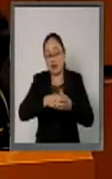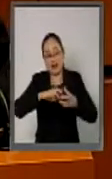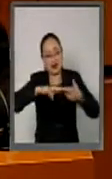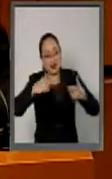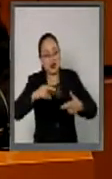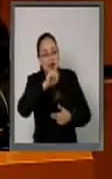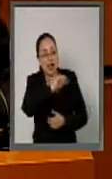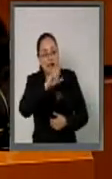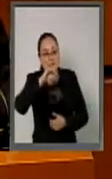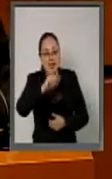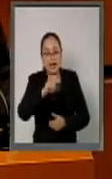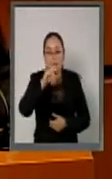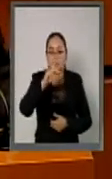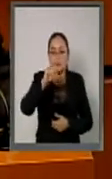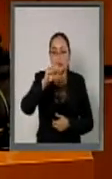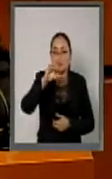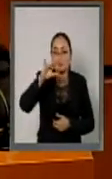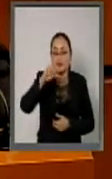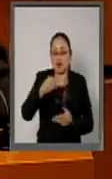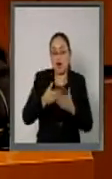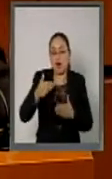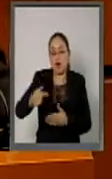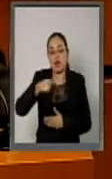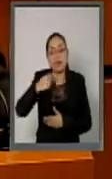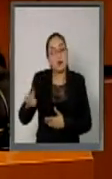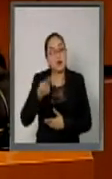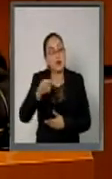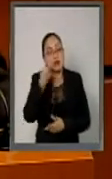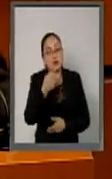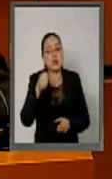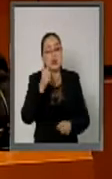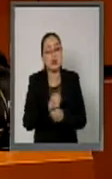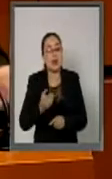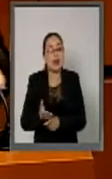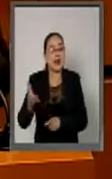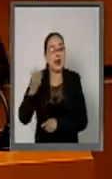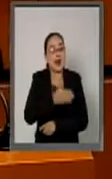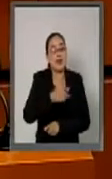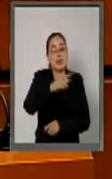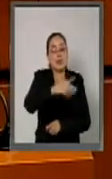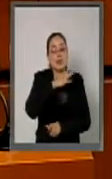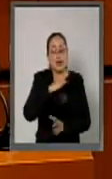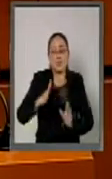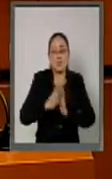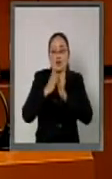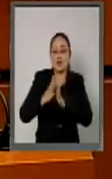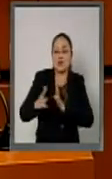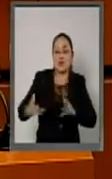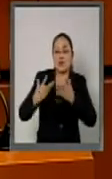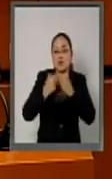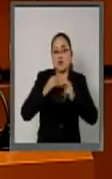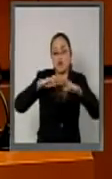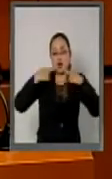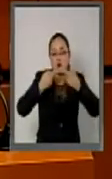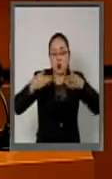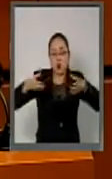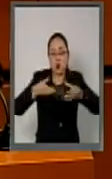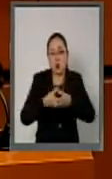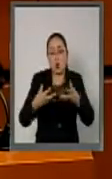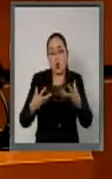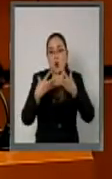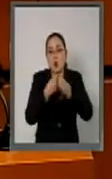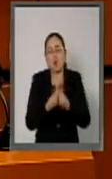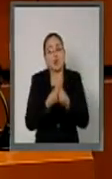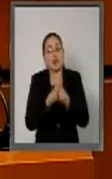Quiero comentarles, señor canciller, que la semana pasada participé en la reunión de trabajo con el cuerpo